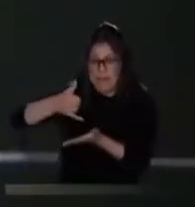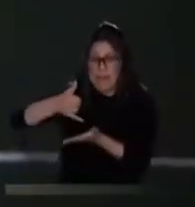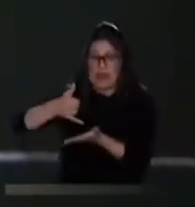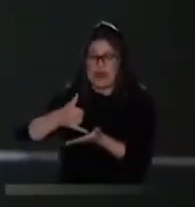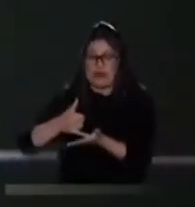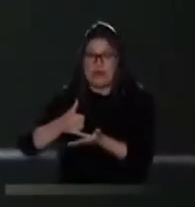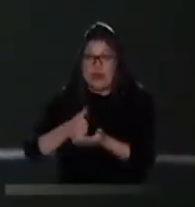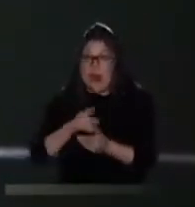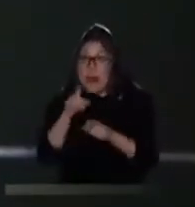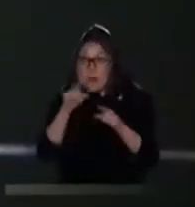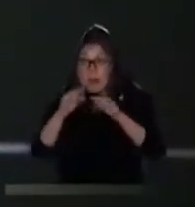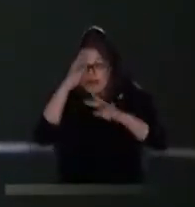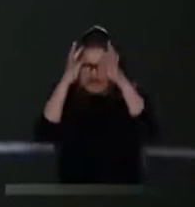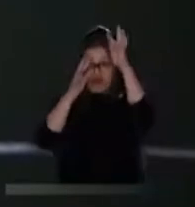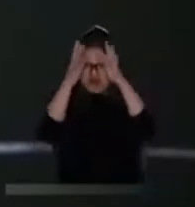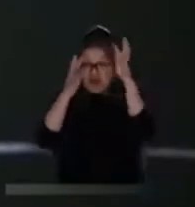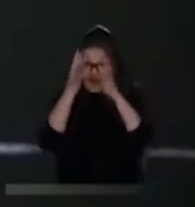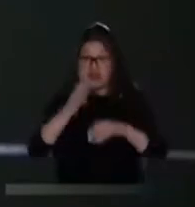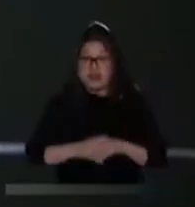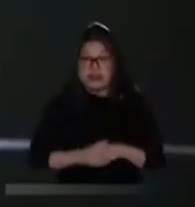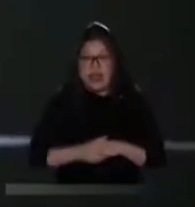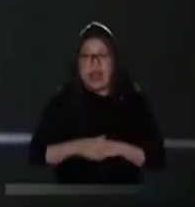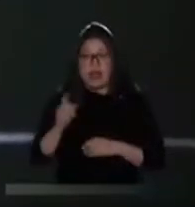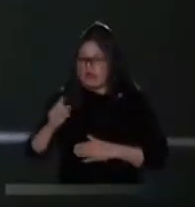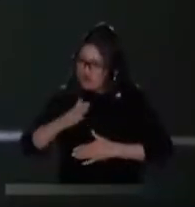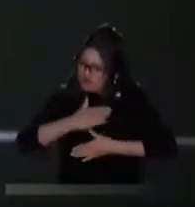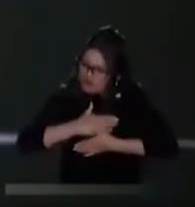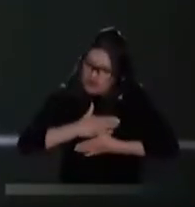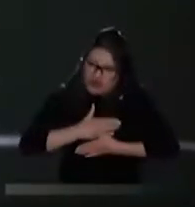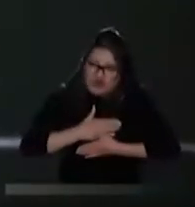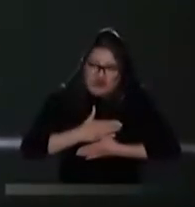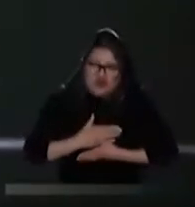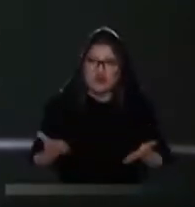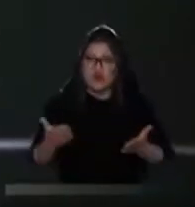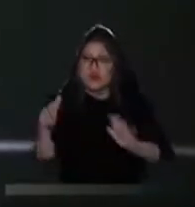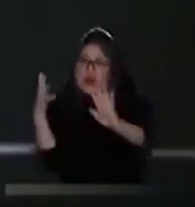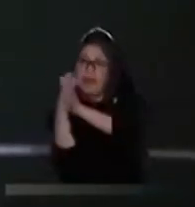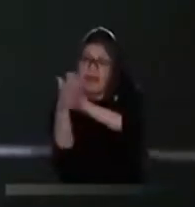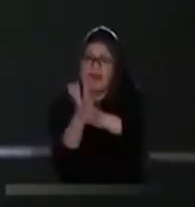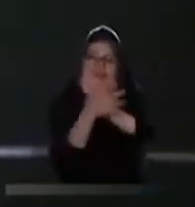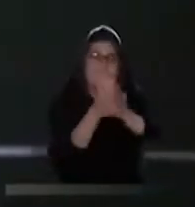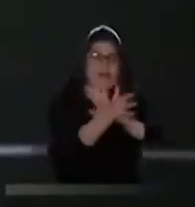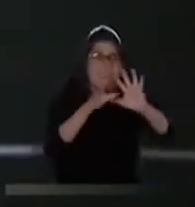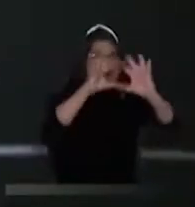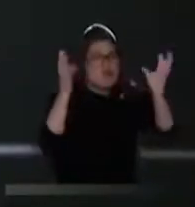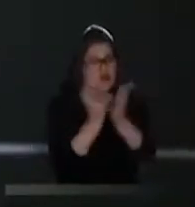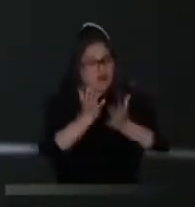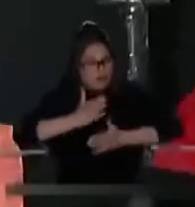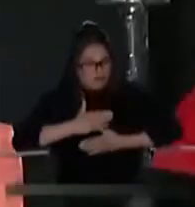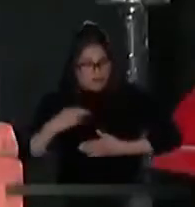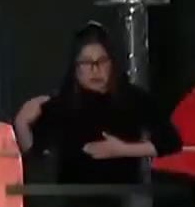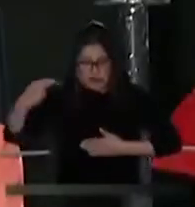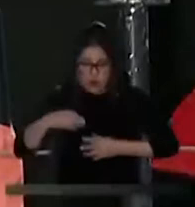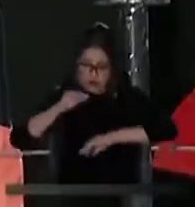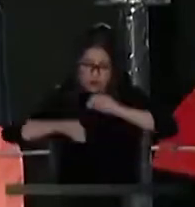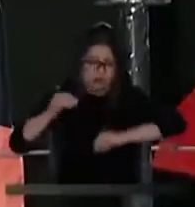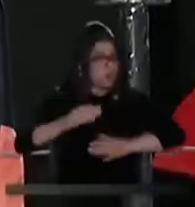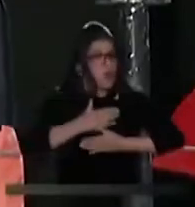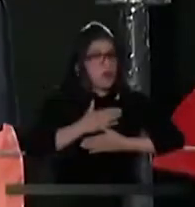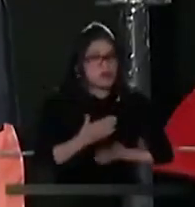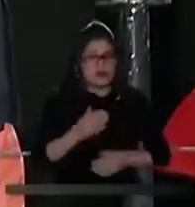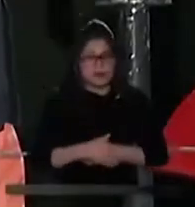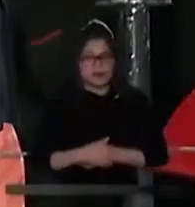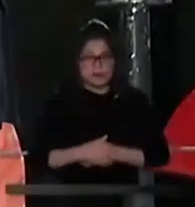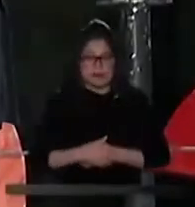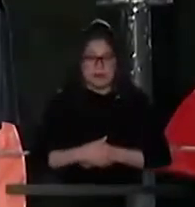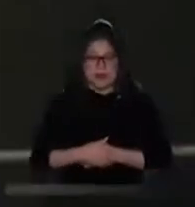creatividad y la disponibilidad de comunicarle al mundo de qué se trata la historia. Bueno, nosotros acá en